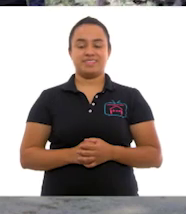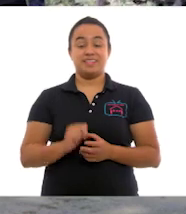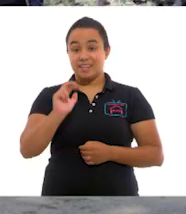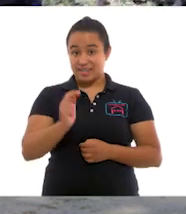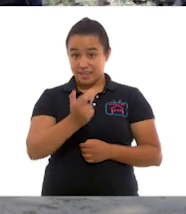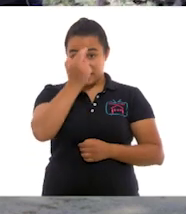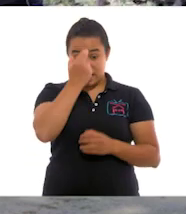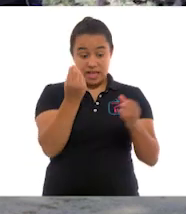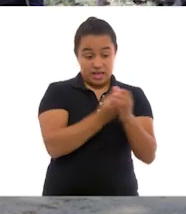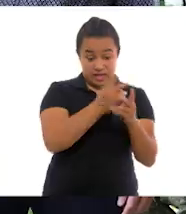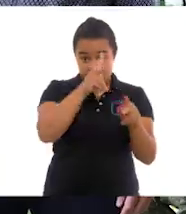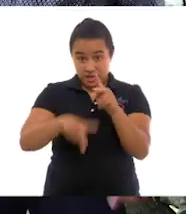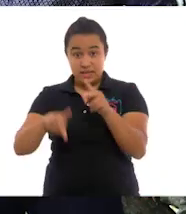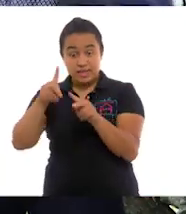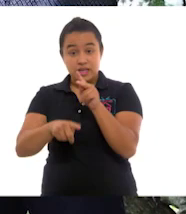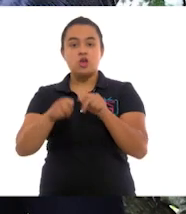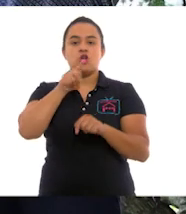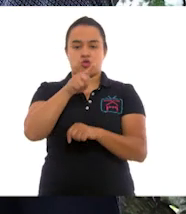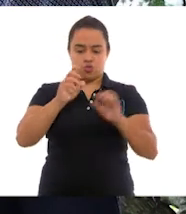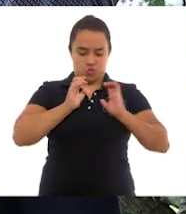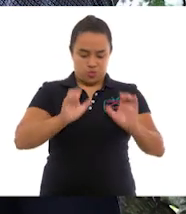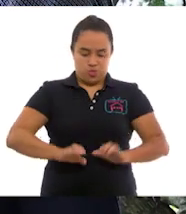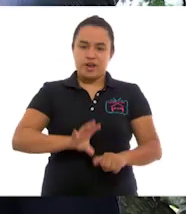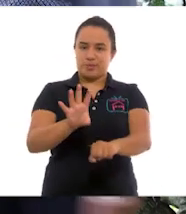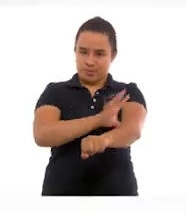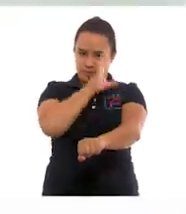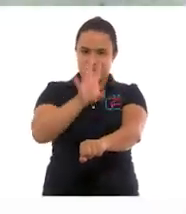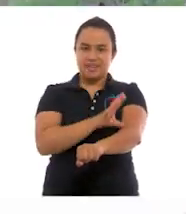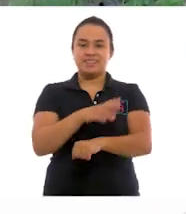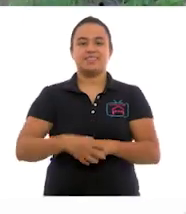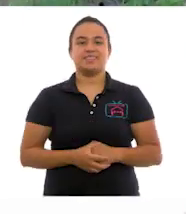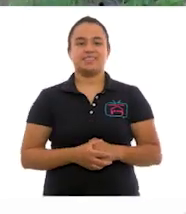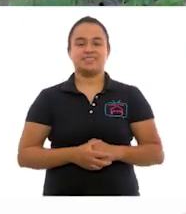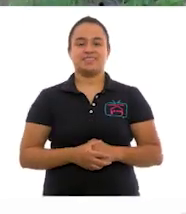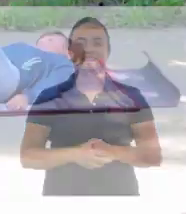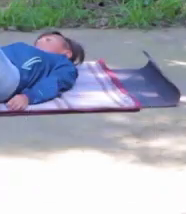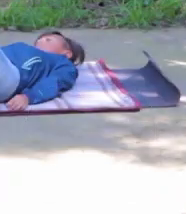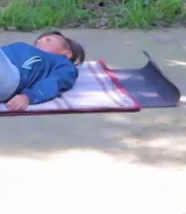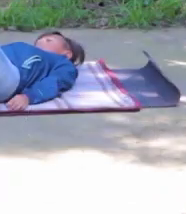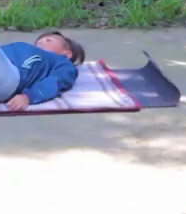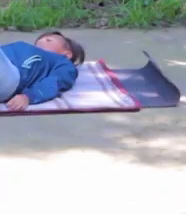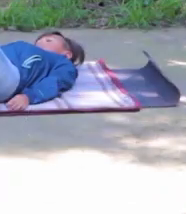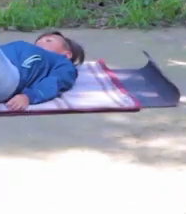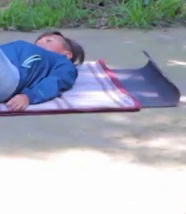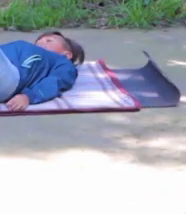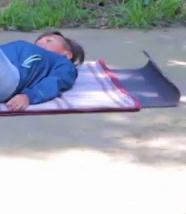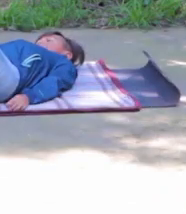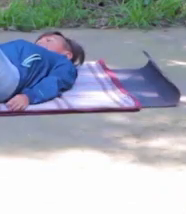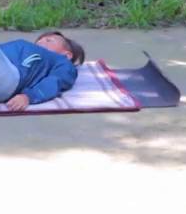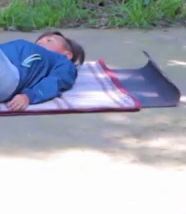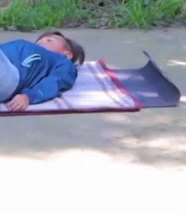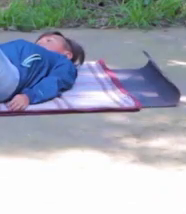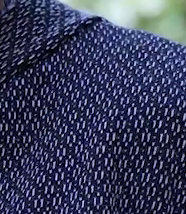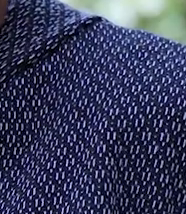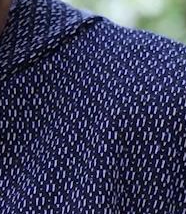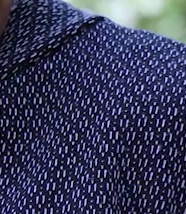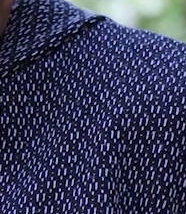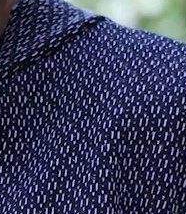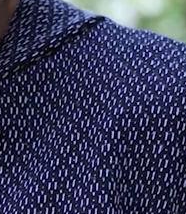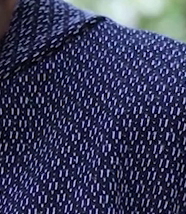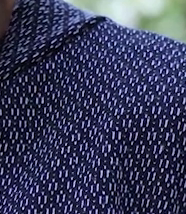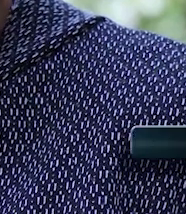Recuerda, entre clase y clase, activa tu cuerpo. Entonces, elevación de cadera para trabajar el glúteo. Nos vamos a